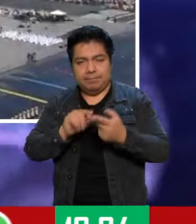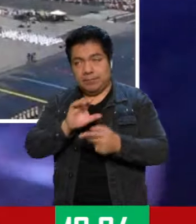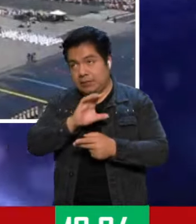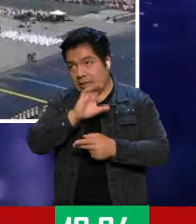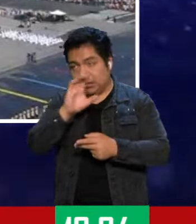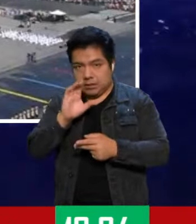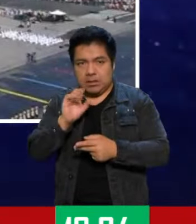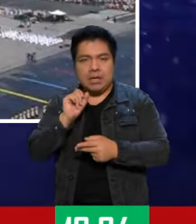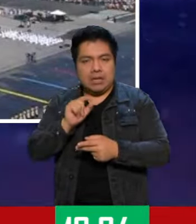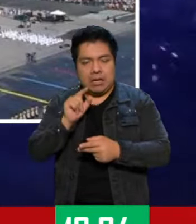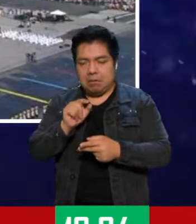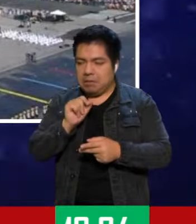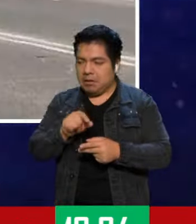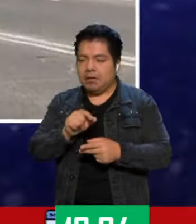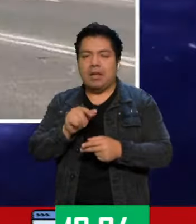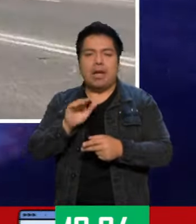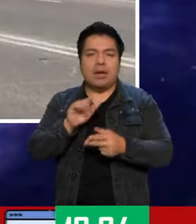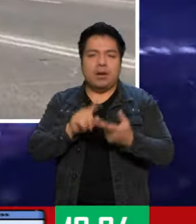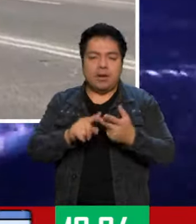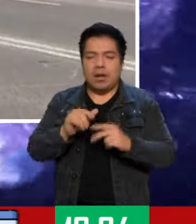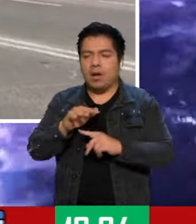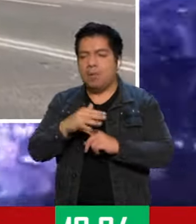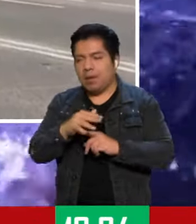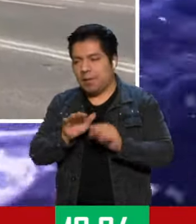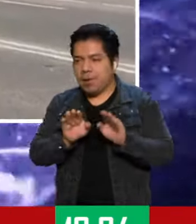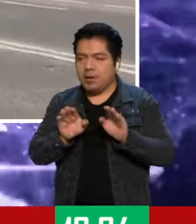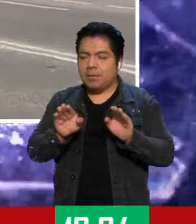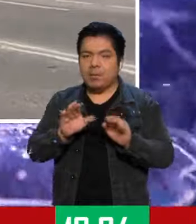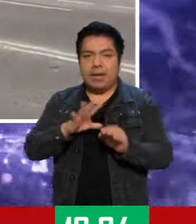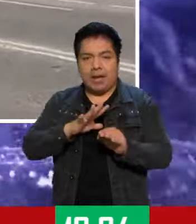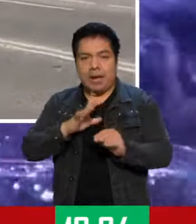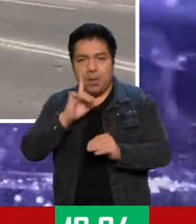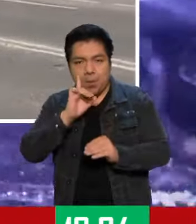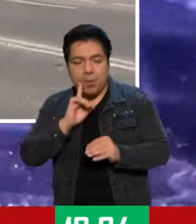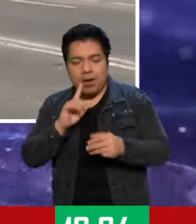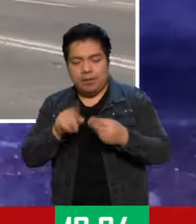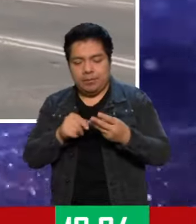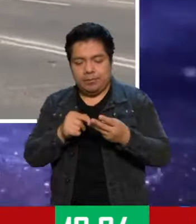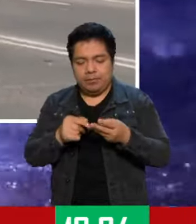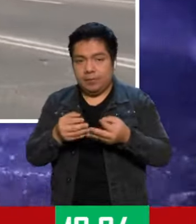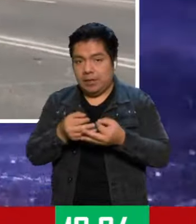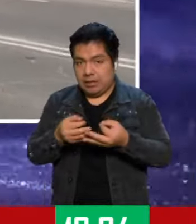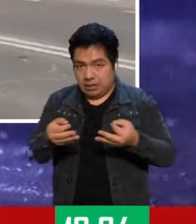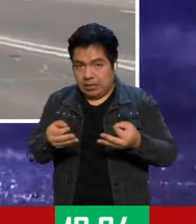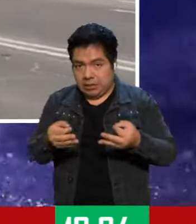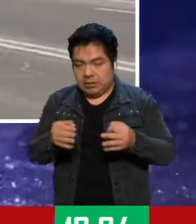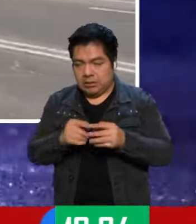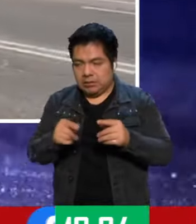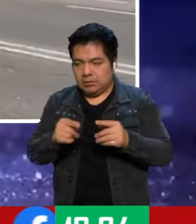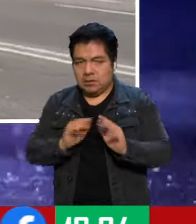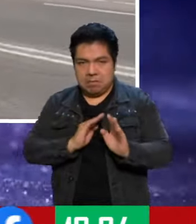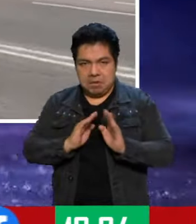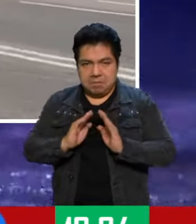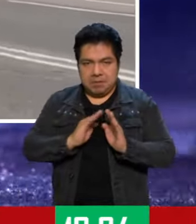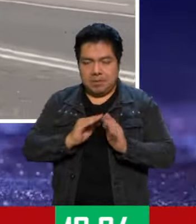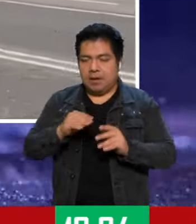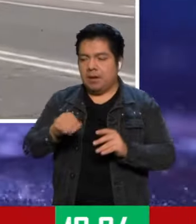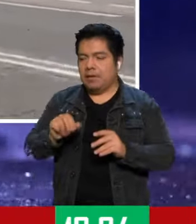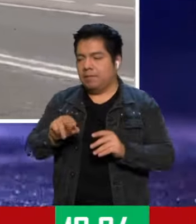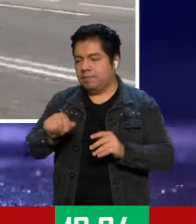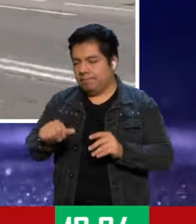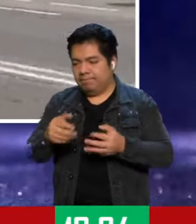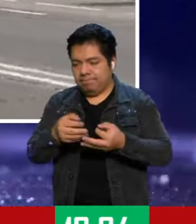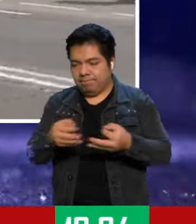las unidades aeronavales, aviones, helicópteros, hay mujeres. En las unidades de infantería de marina, en la tierra,